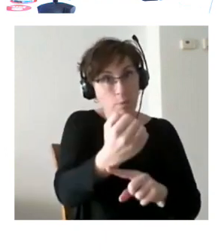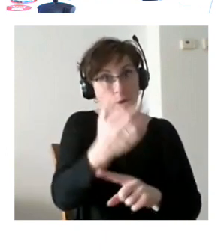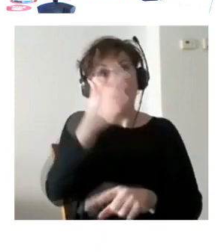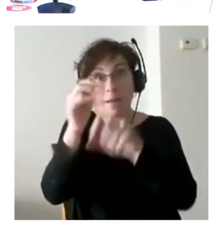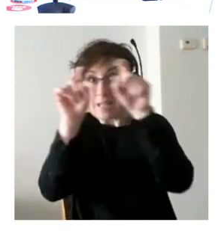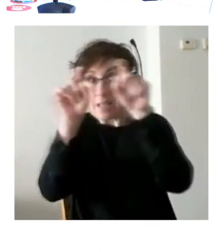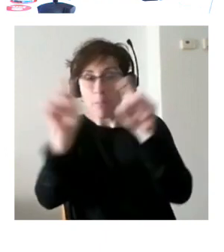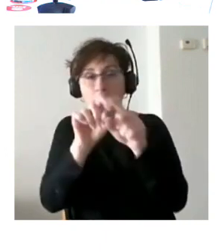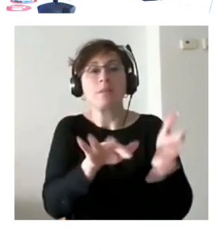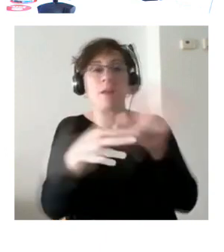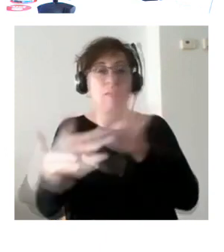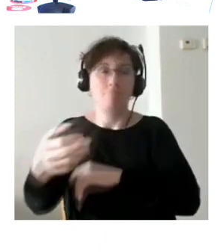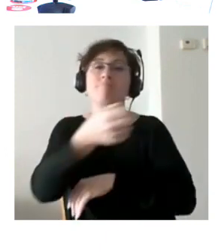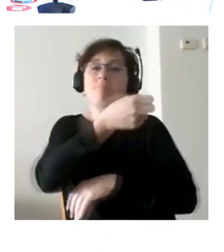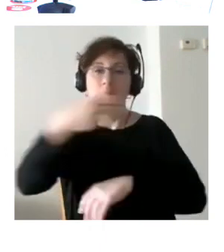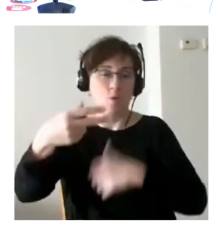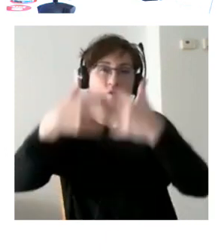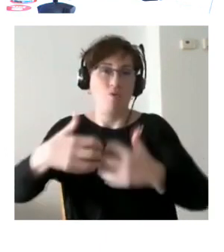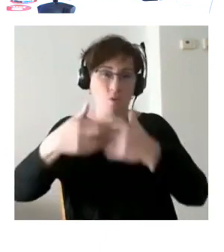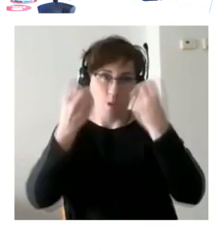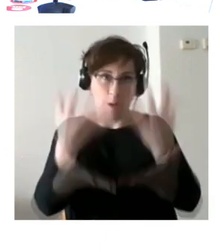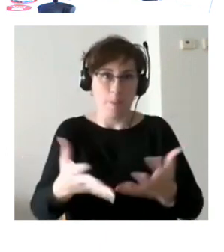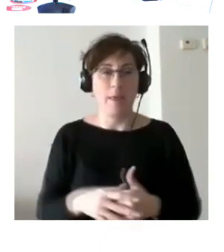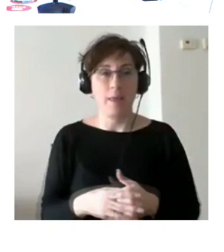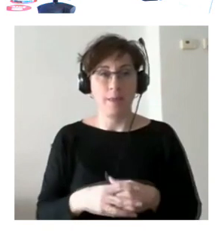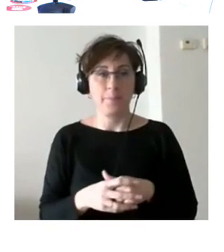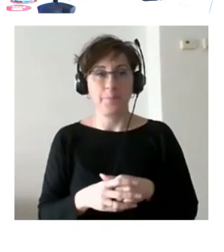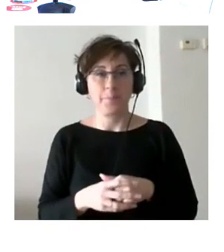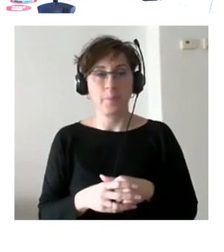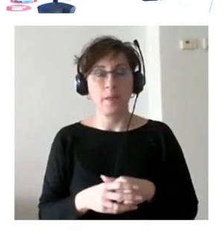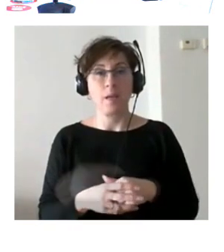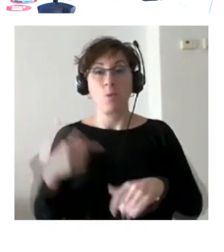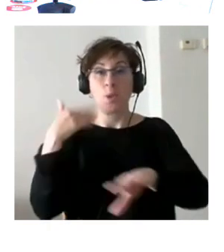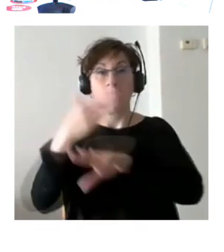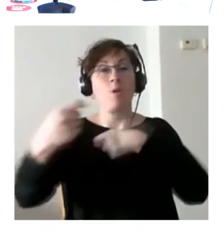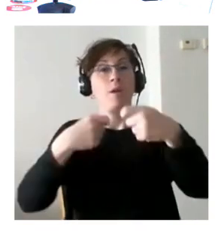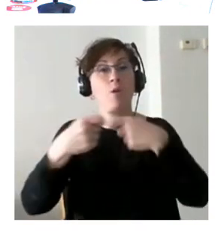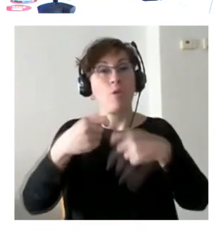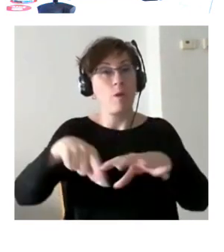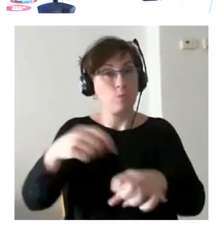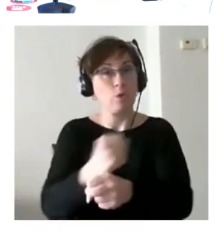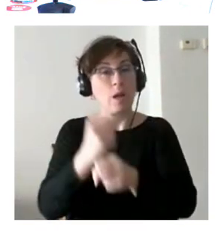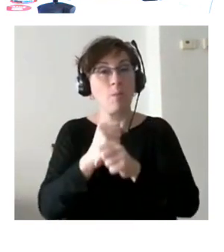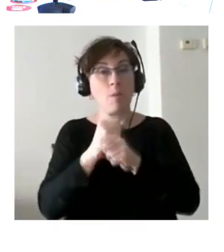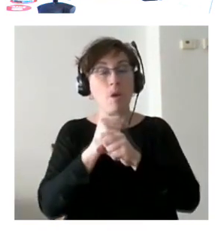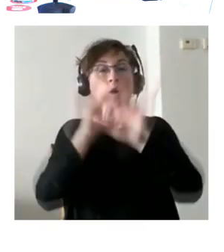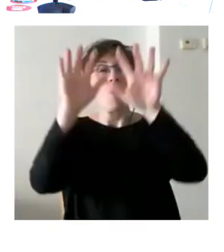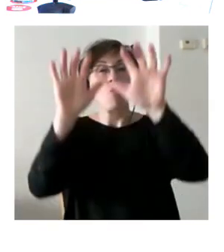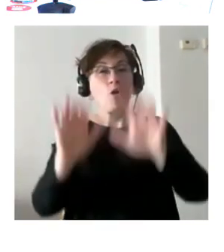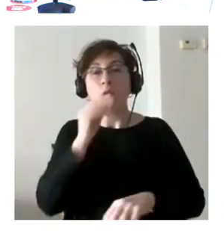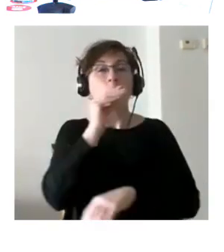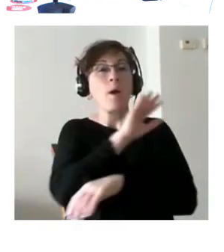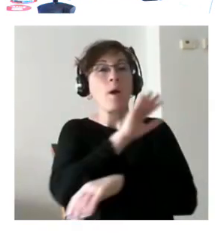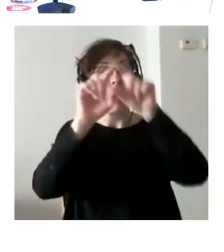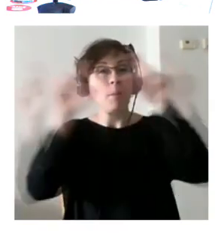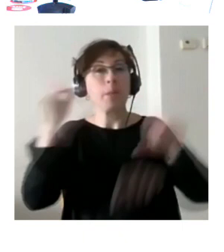final eso funciona muchas veces cuando vamos a negociar un puesto de trabajo quien más conoce la empresa es el propio empresario o los